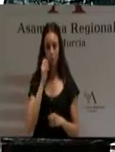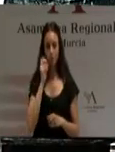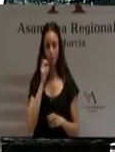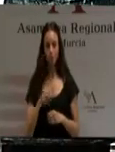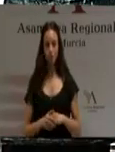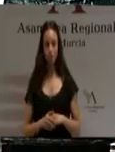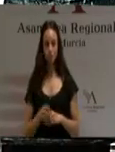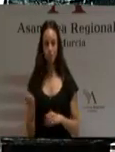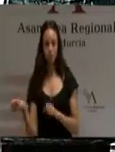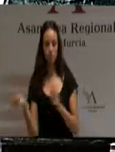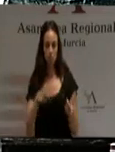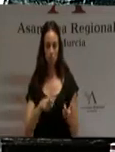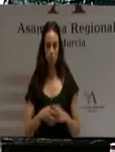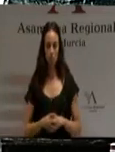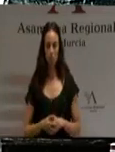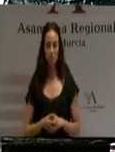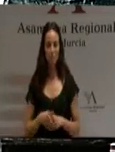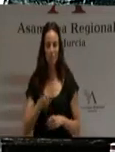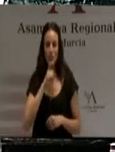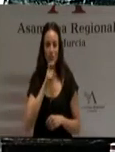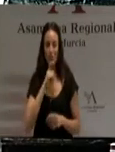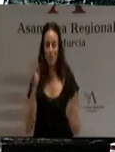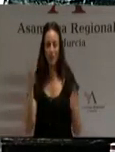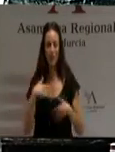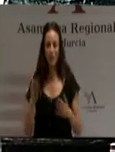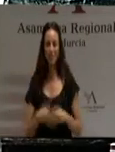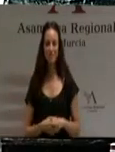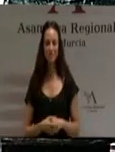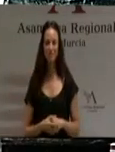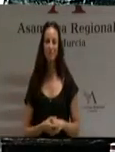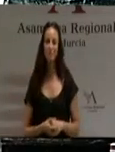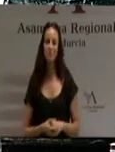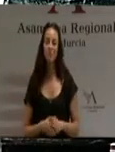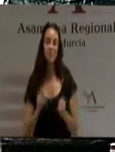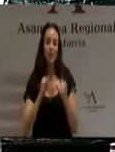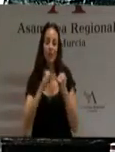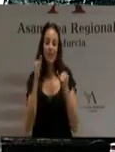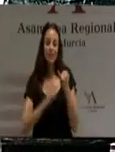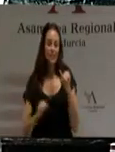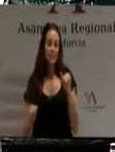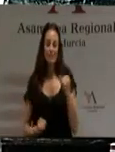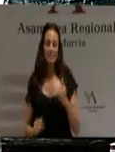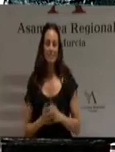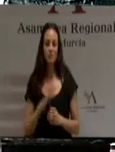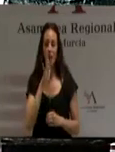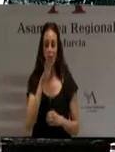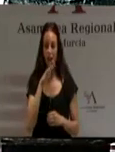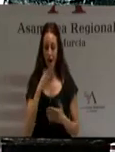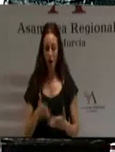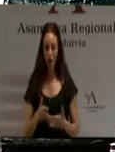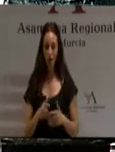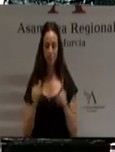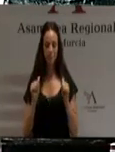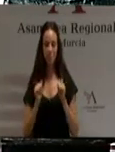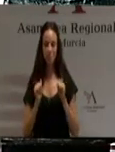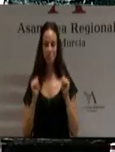recientemente, y no tiene mayor complicación esa planta que la crisis de su origen, que ahora empieza